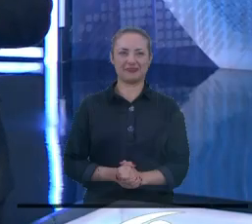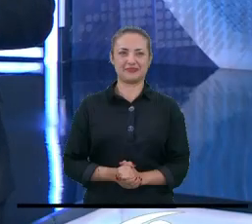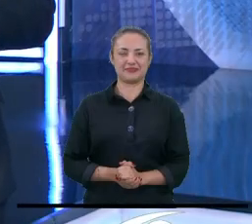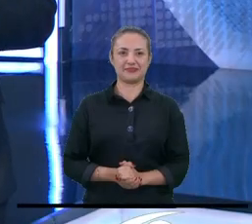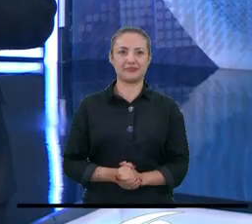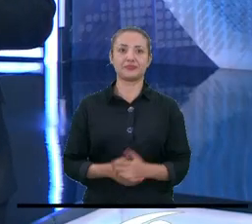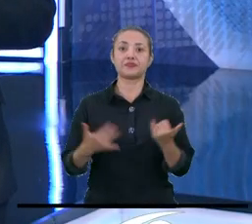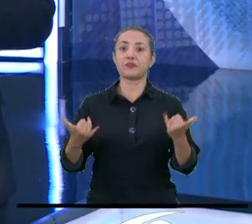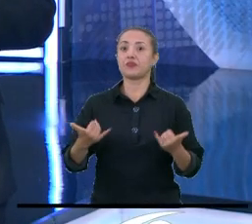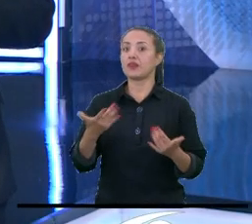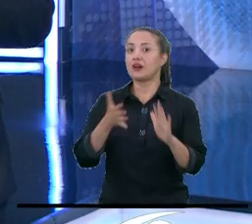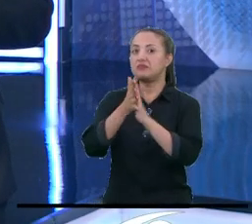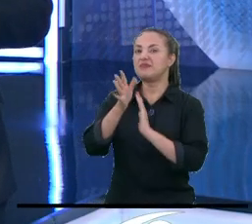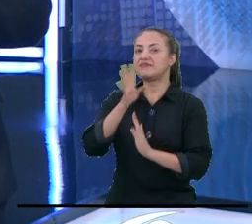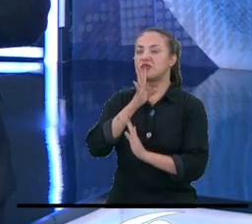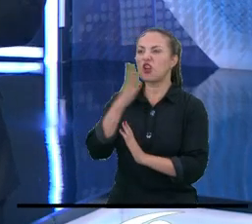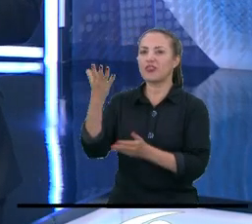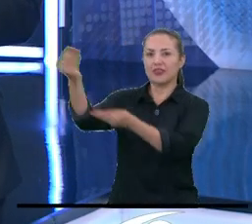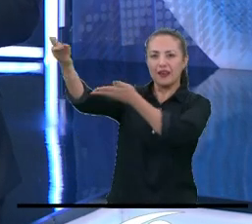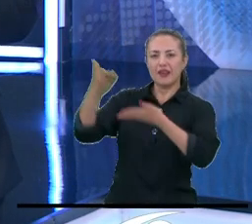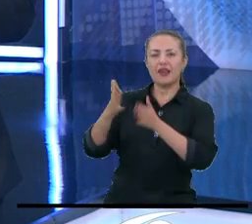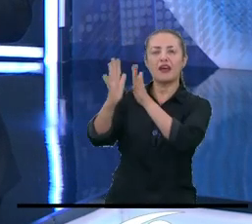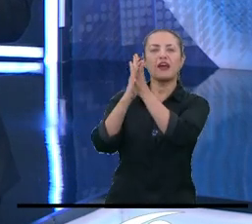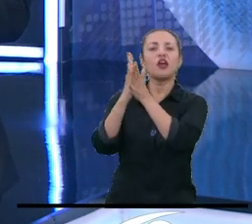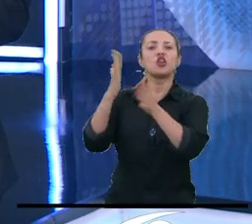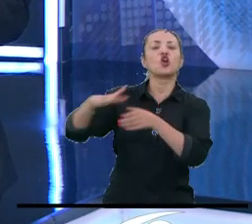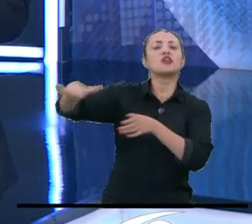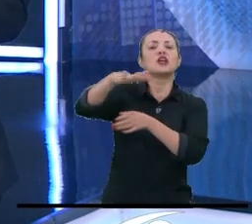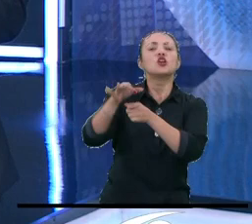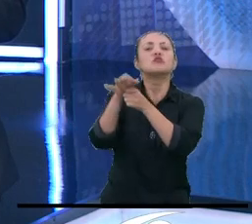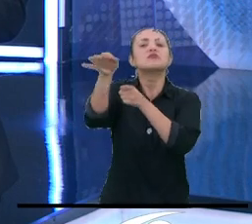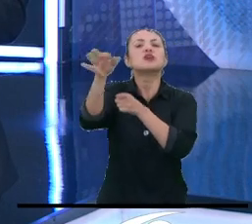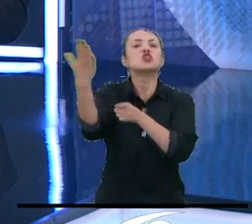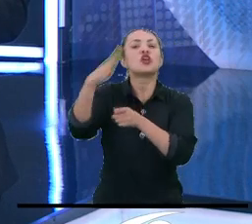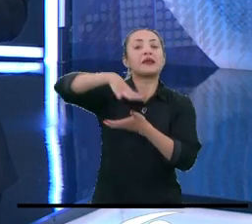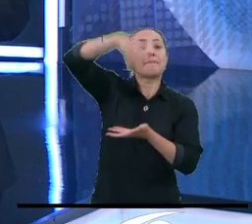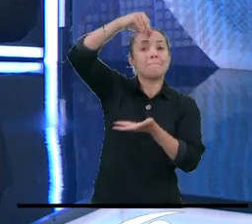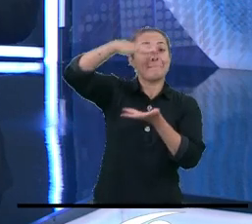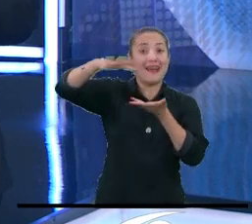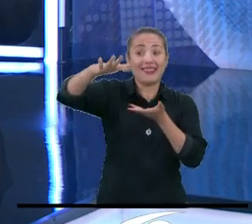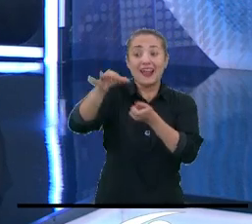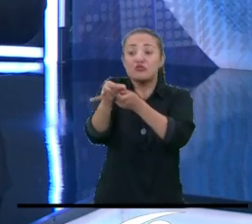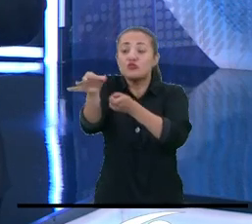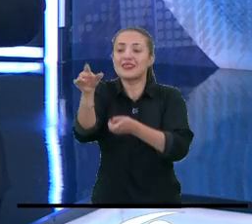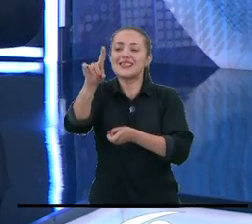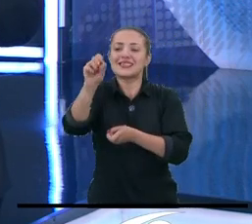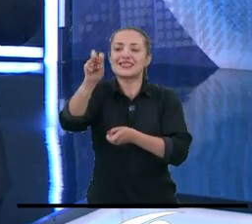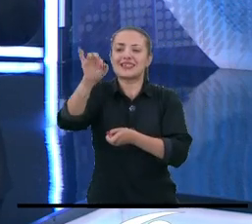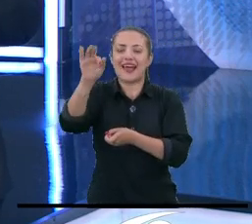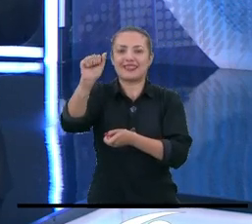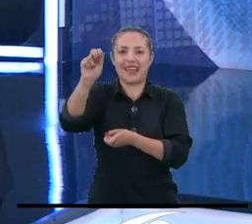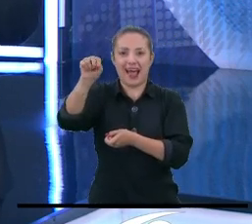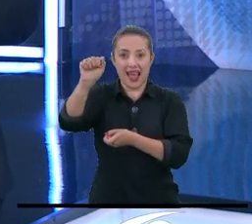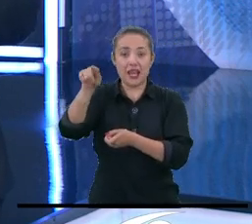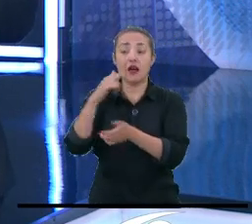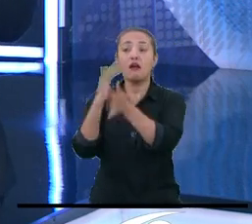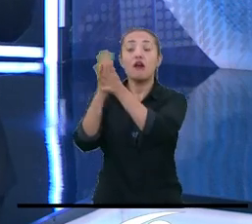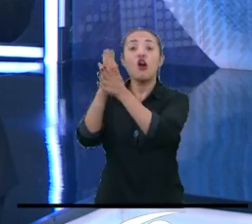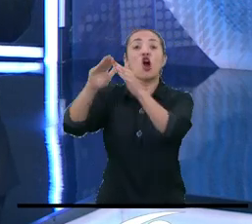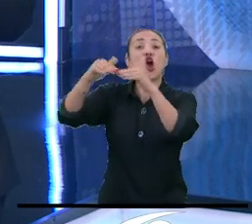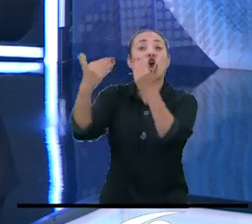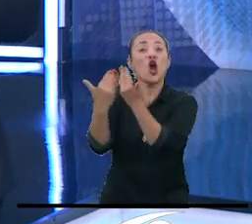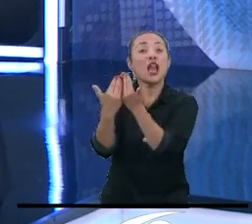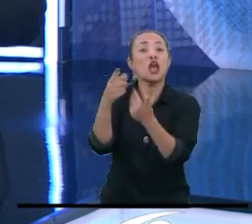Este reporte nos lo hacen llegar desde la comunidad del municipio de Santa Ana Magdalena. Nos cuentan que el colegio Antonio Bruges